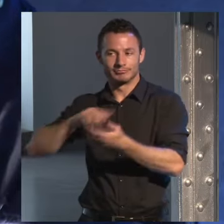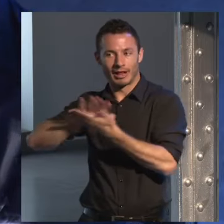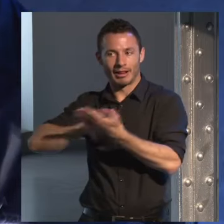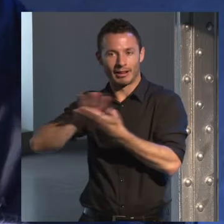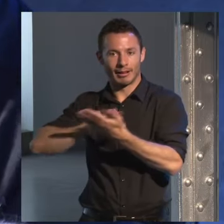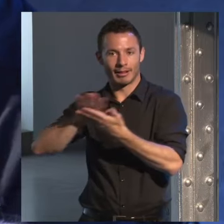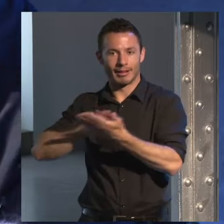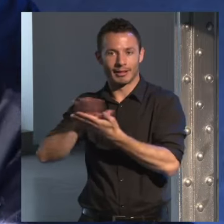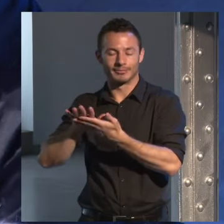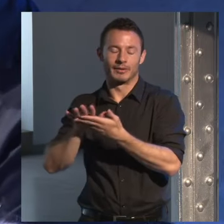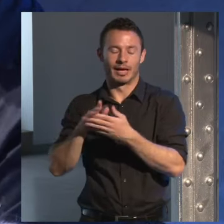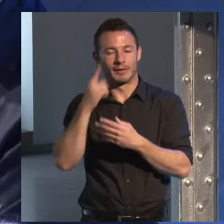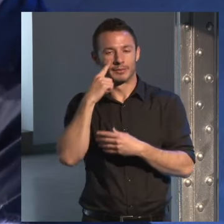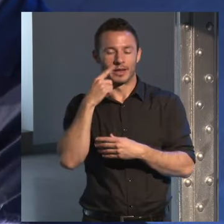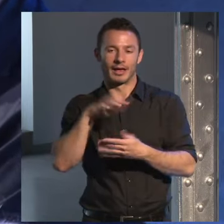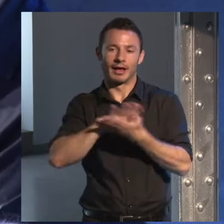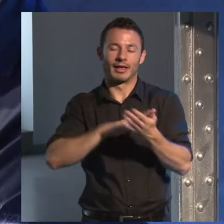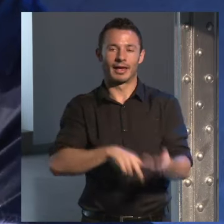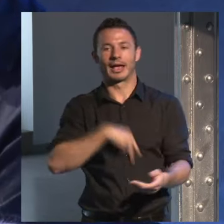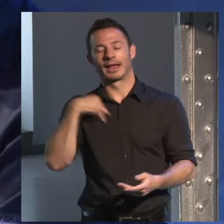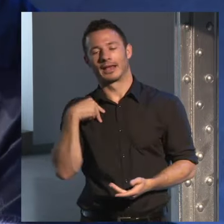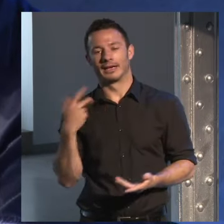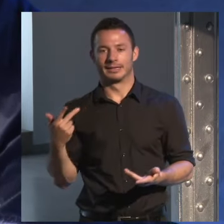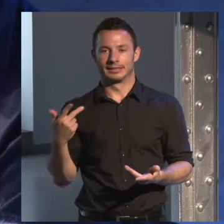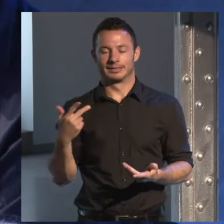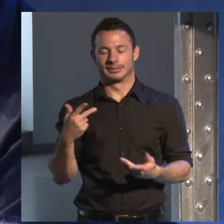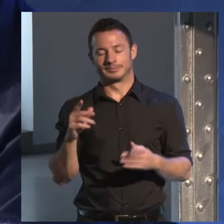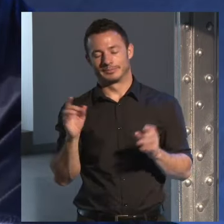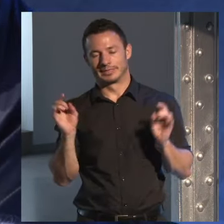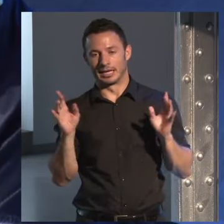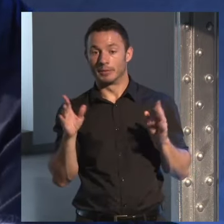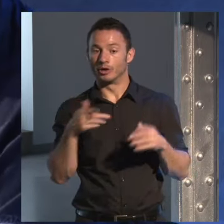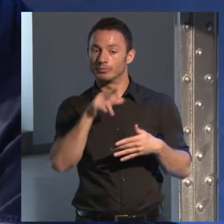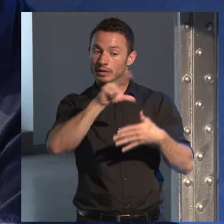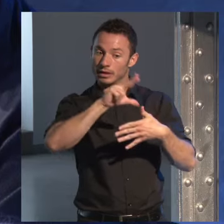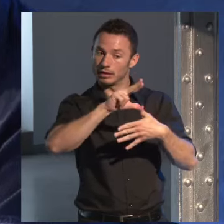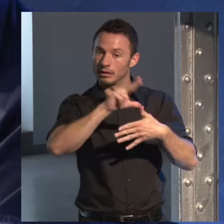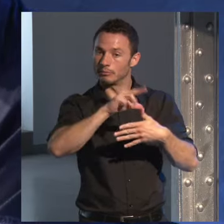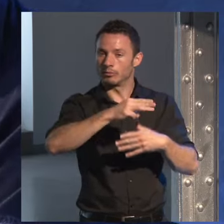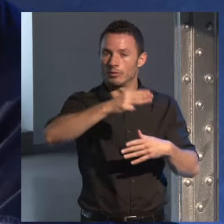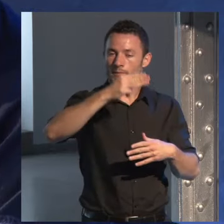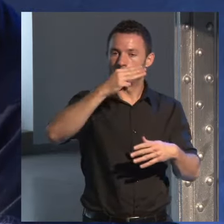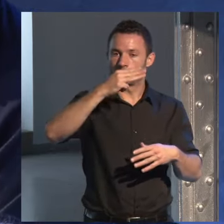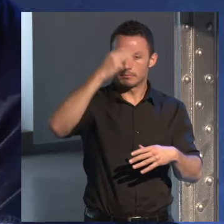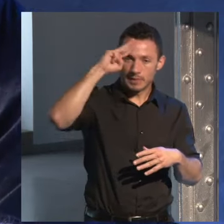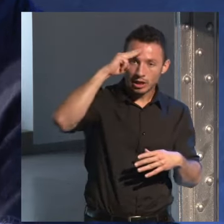las generalizaciones siempre son un poco delicadas pero realmente el profundo amor que sienten por la literatura hablábamos del caso de México de Colombia tú comentabas ahora lo de Cuba